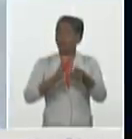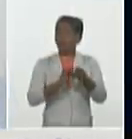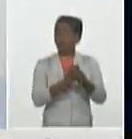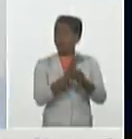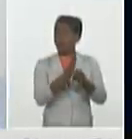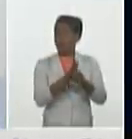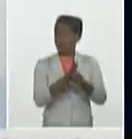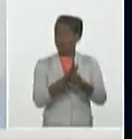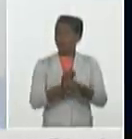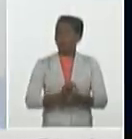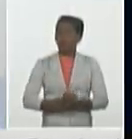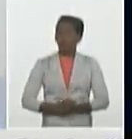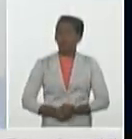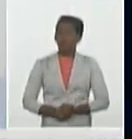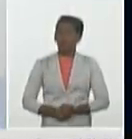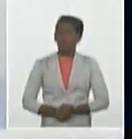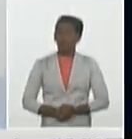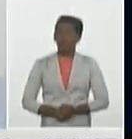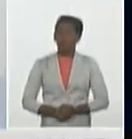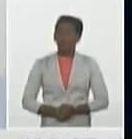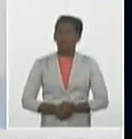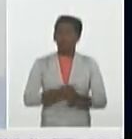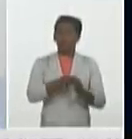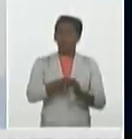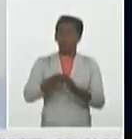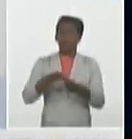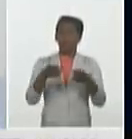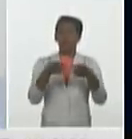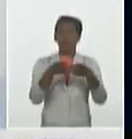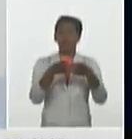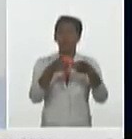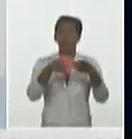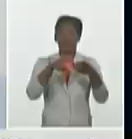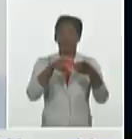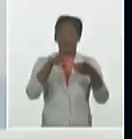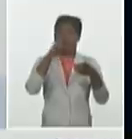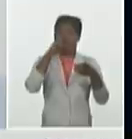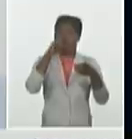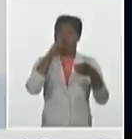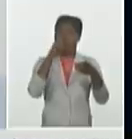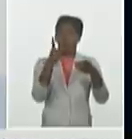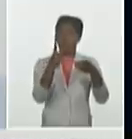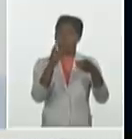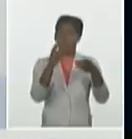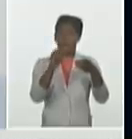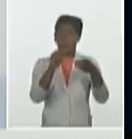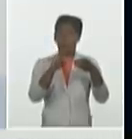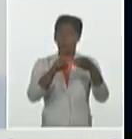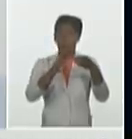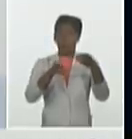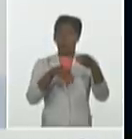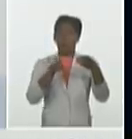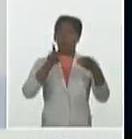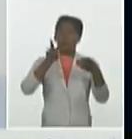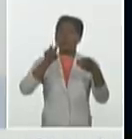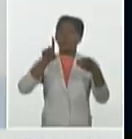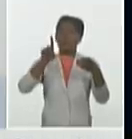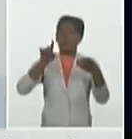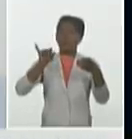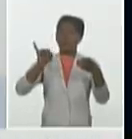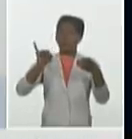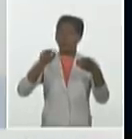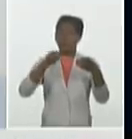una cifra muy superior los menores de 20 años 216. Lo que es más llamativo